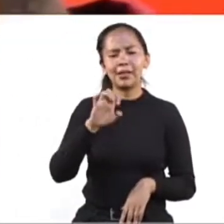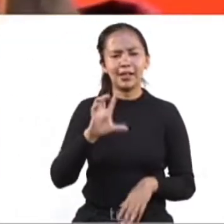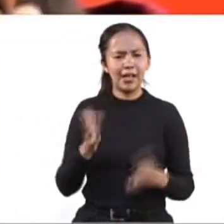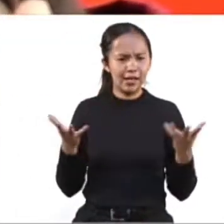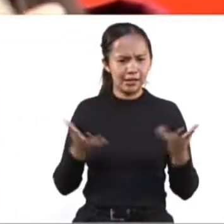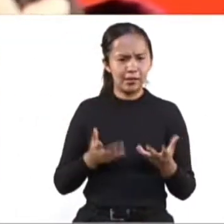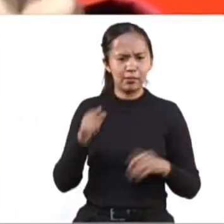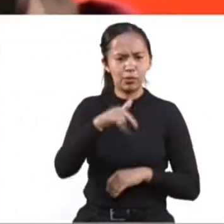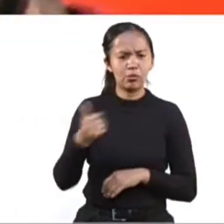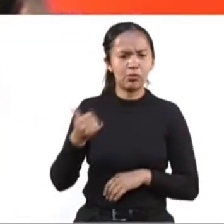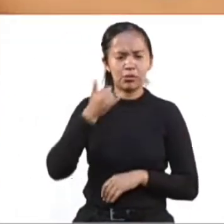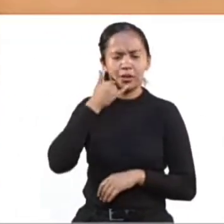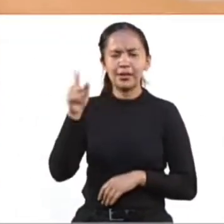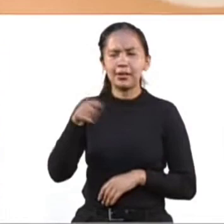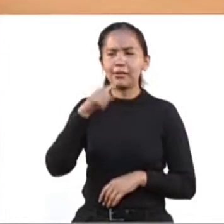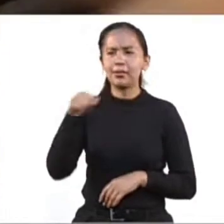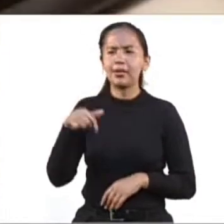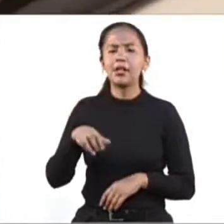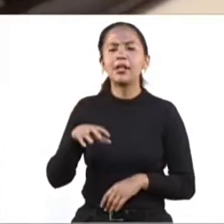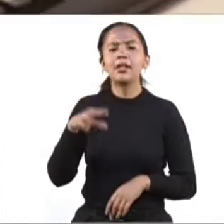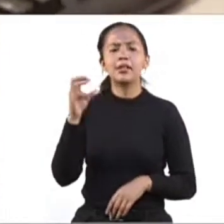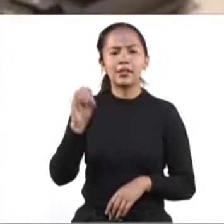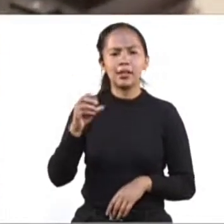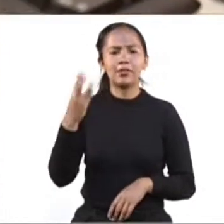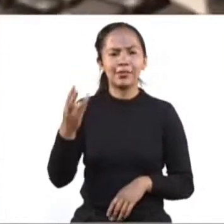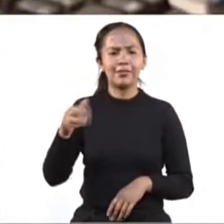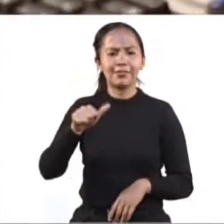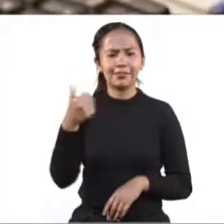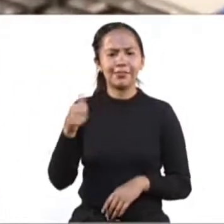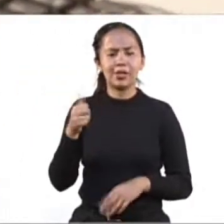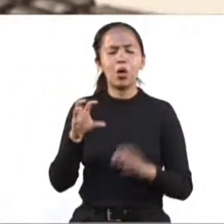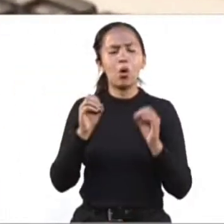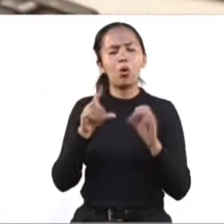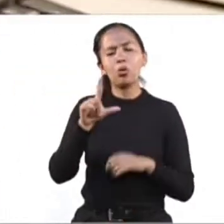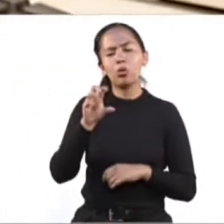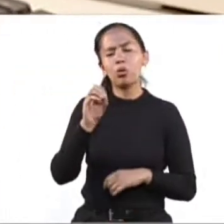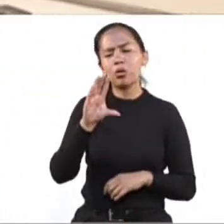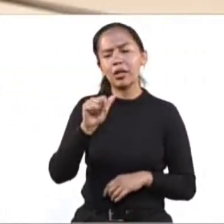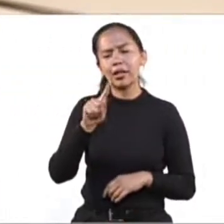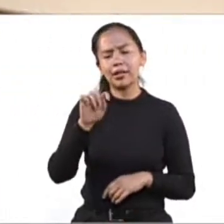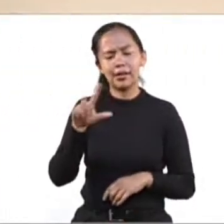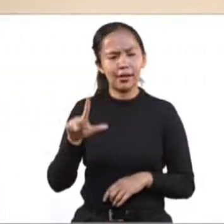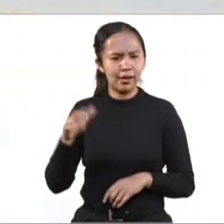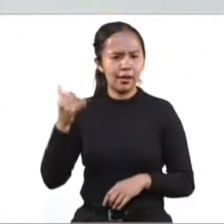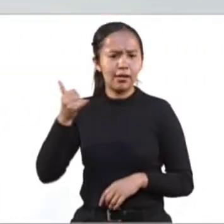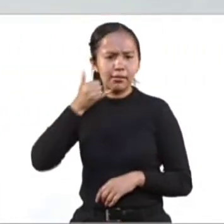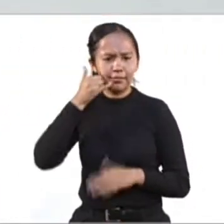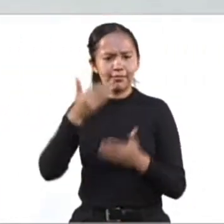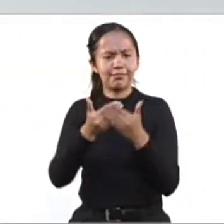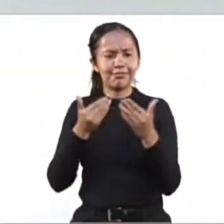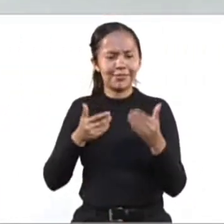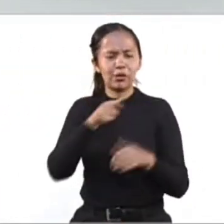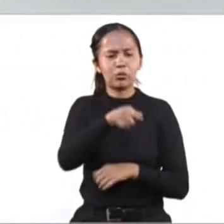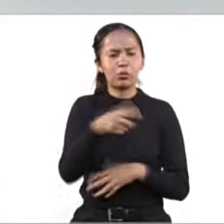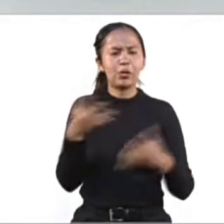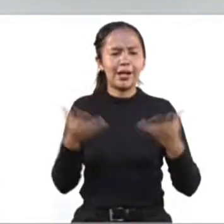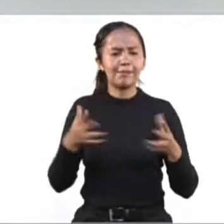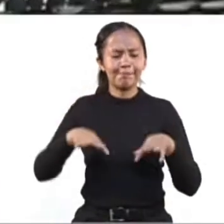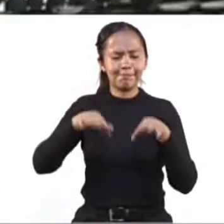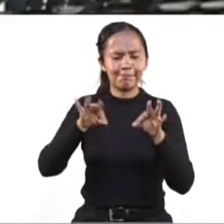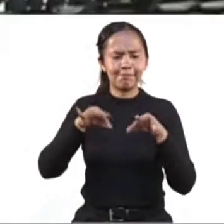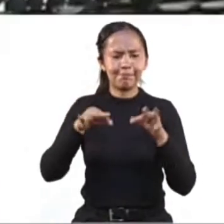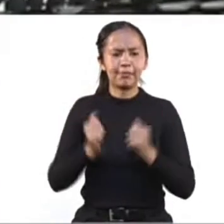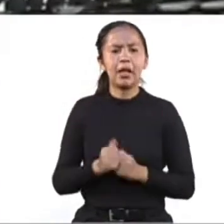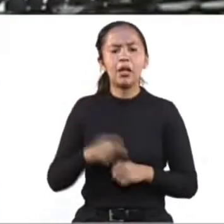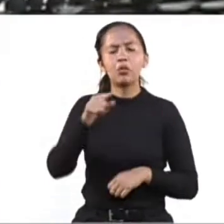asterisco 0 311 o comunícate al chat de Locatel antes de iniciar tu trámite. Aclara tus dudas sobre